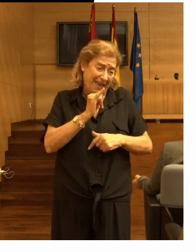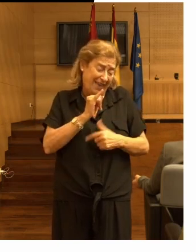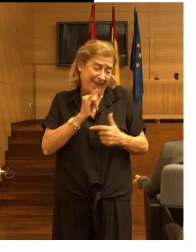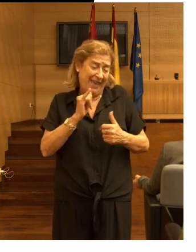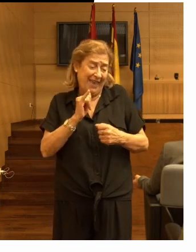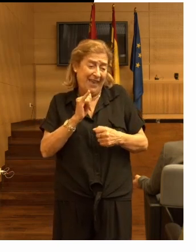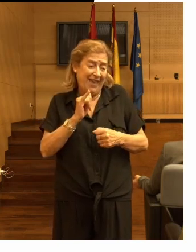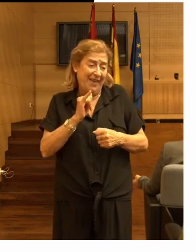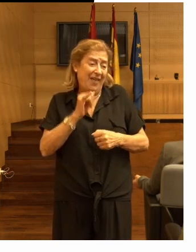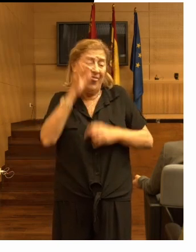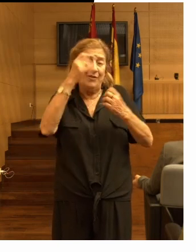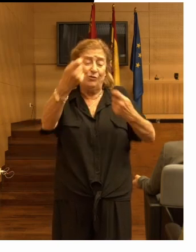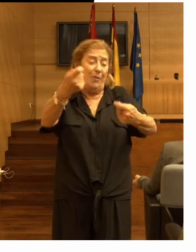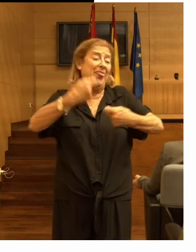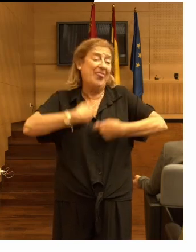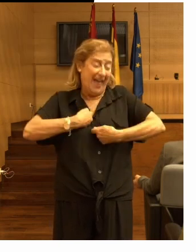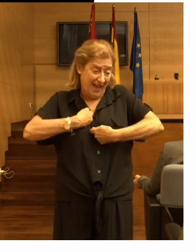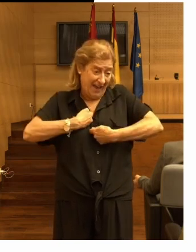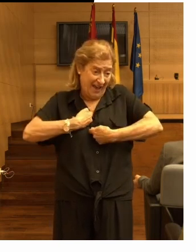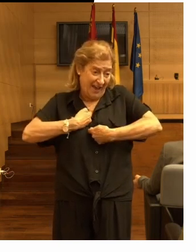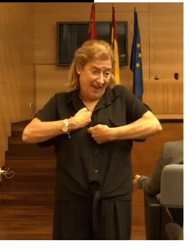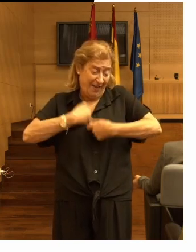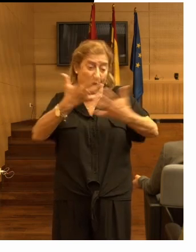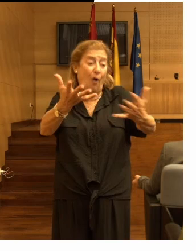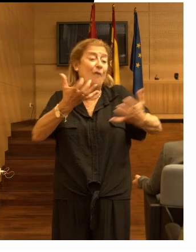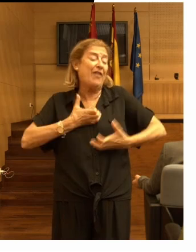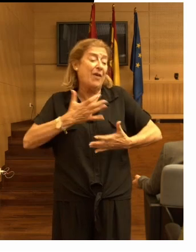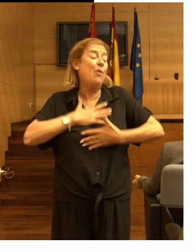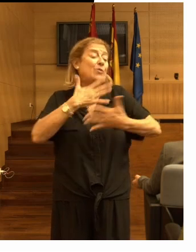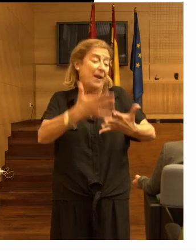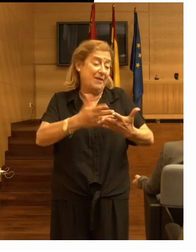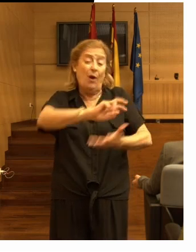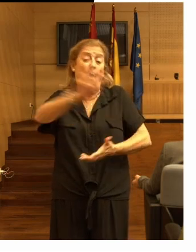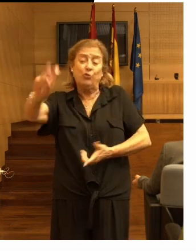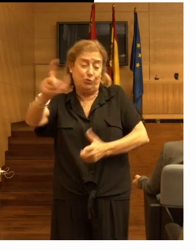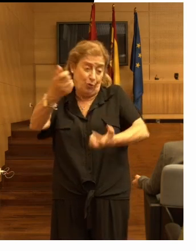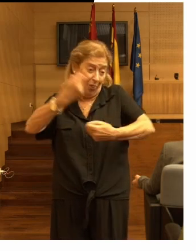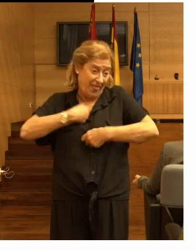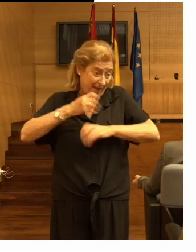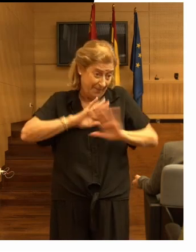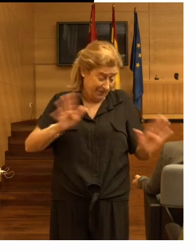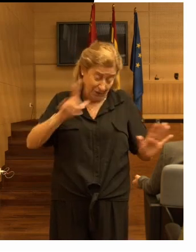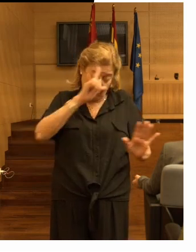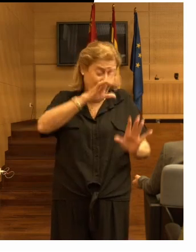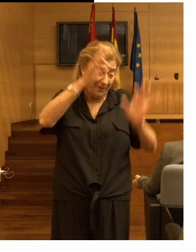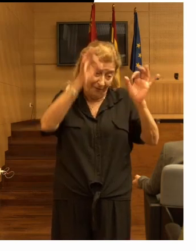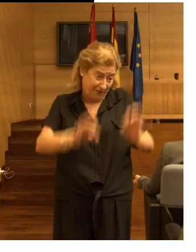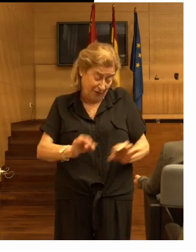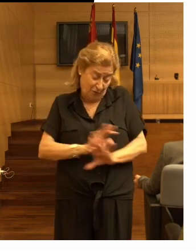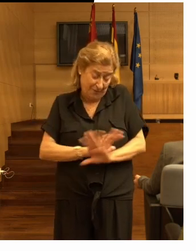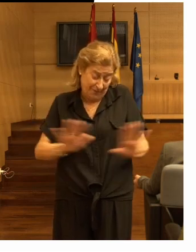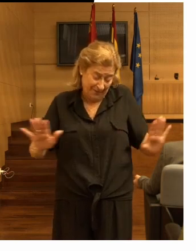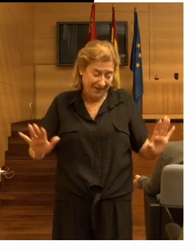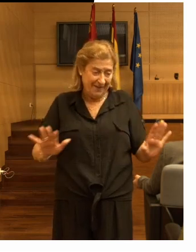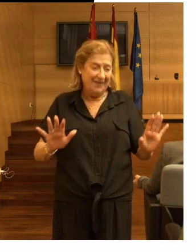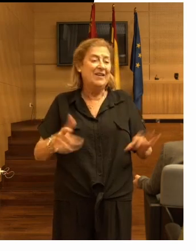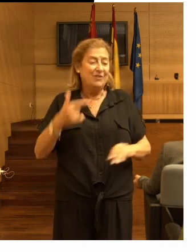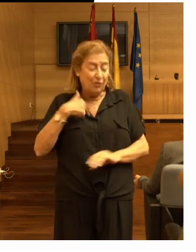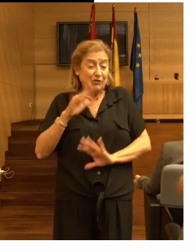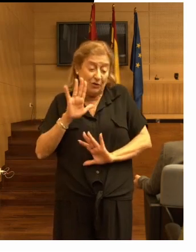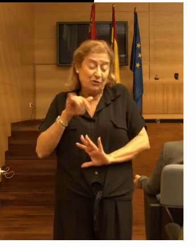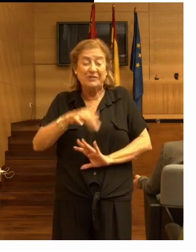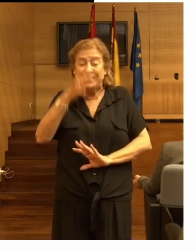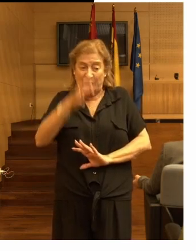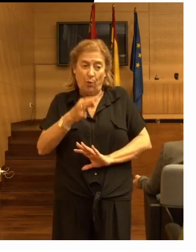que se daban se ofrecían voluntariamente no se sabe de los que no ofrecían esos datos entonces esto